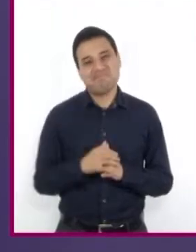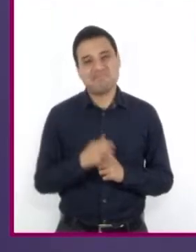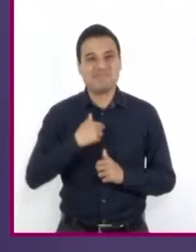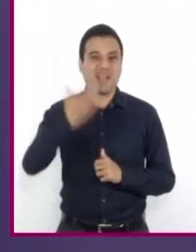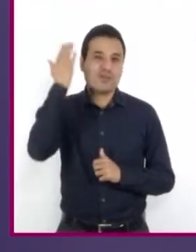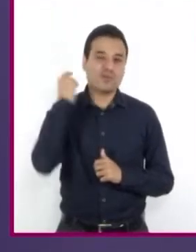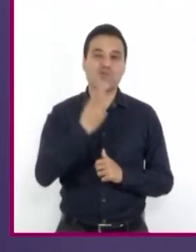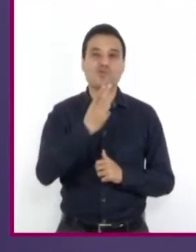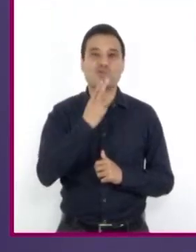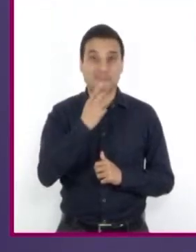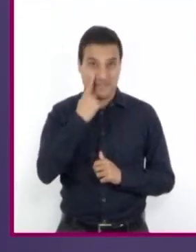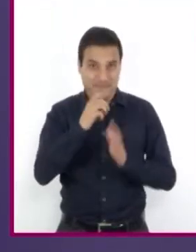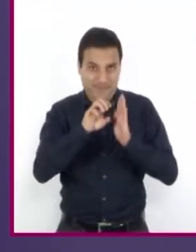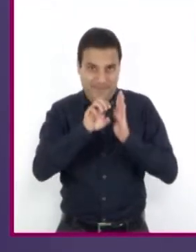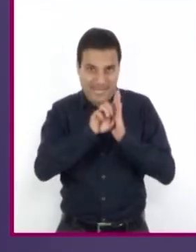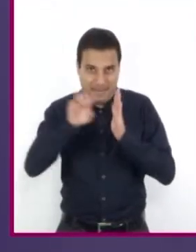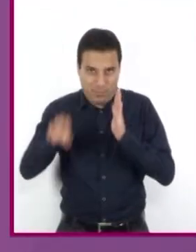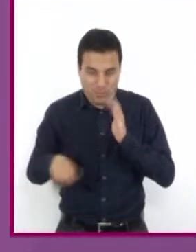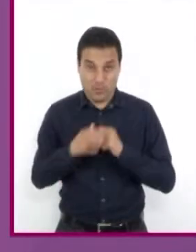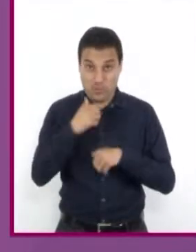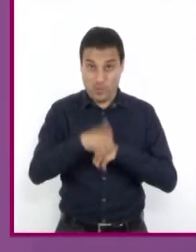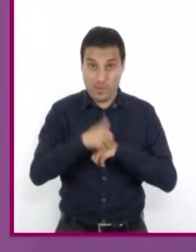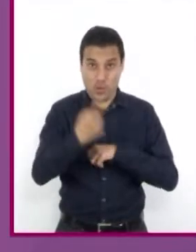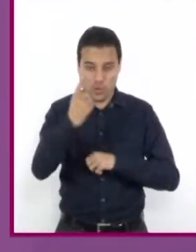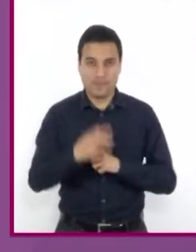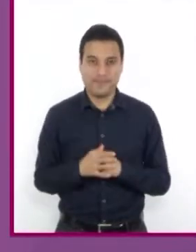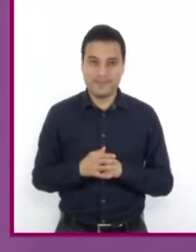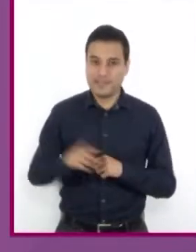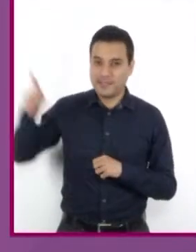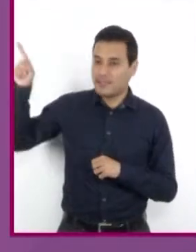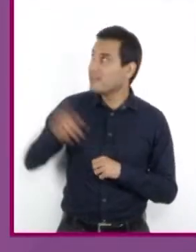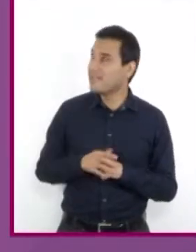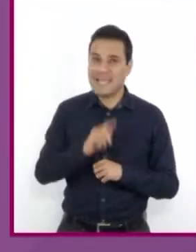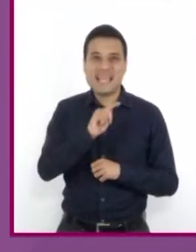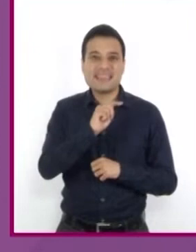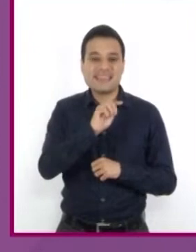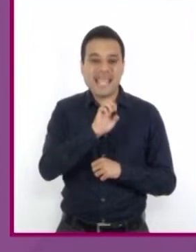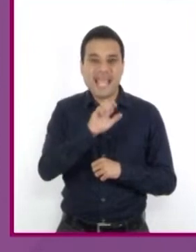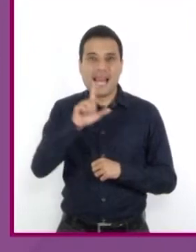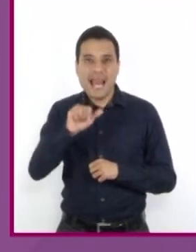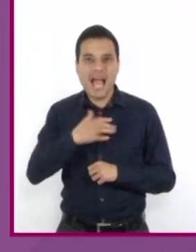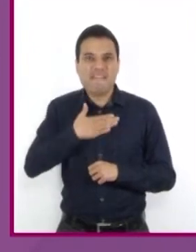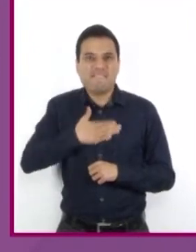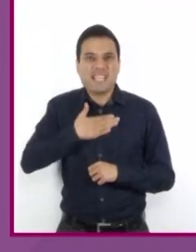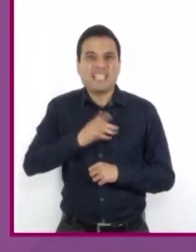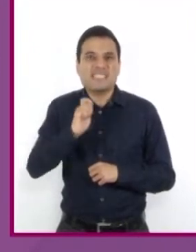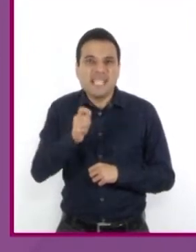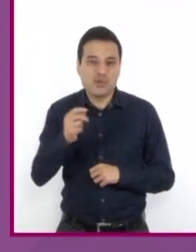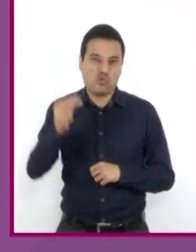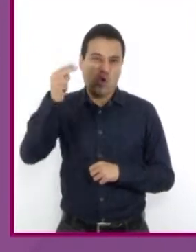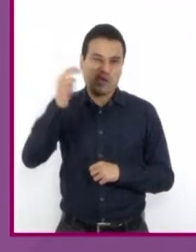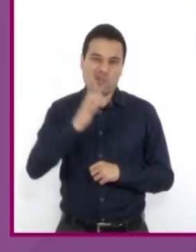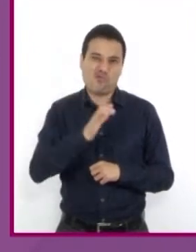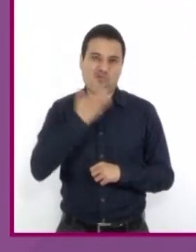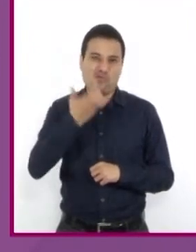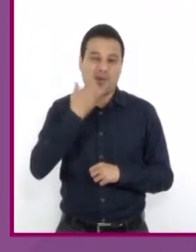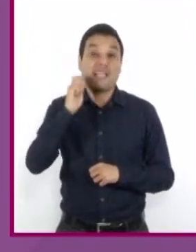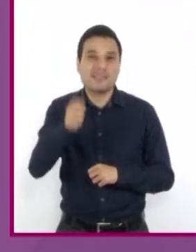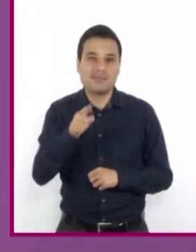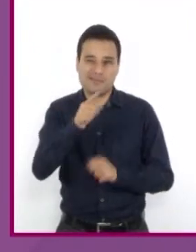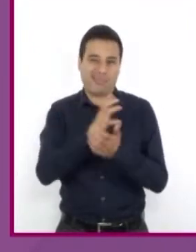En el primer ejemplo, encontramos la expresión te la bañaste, que es utilizada principalmente en el norte del país y quiere decir